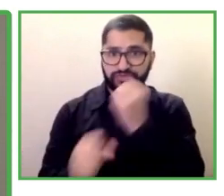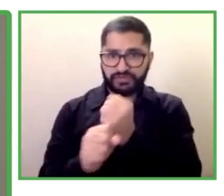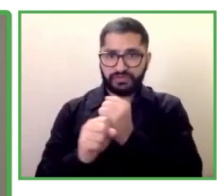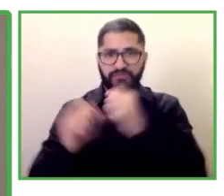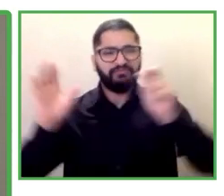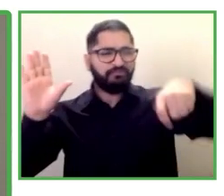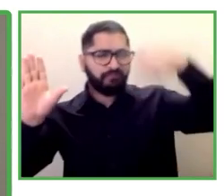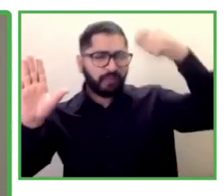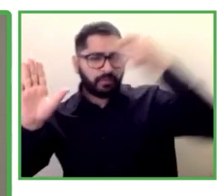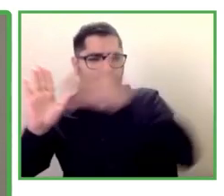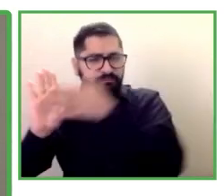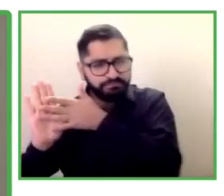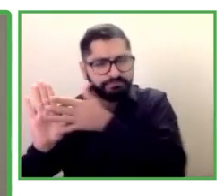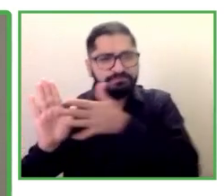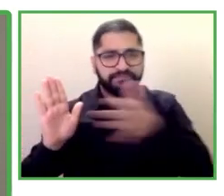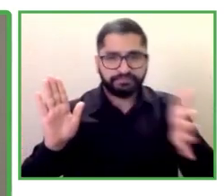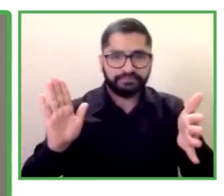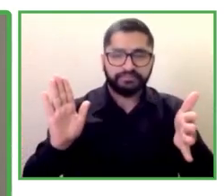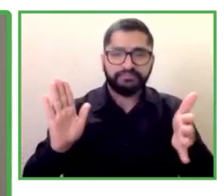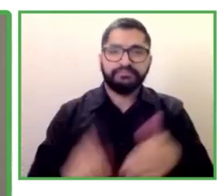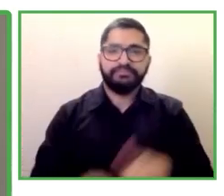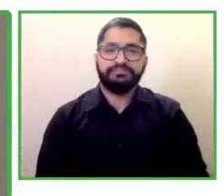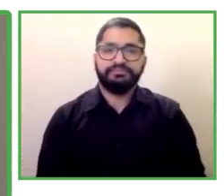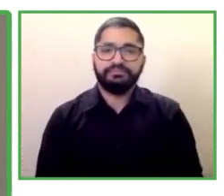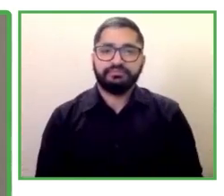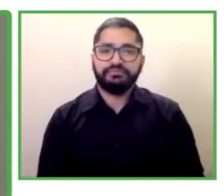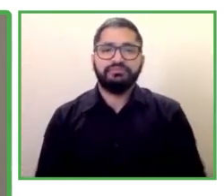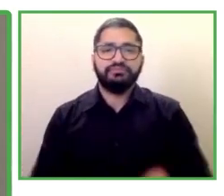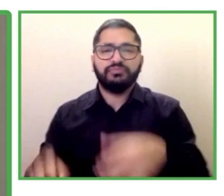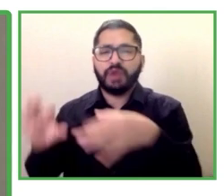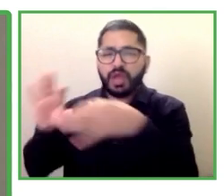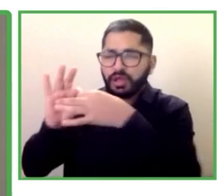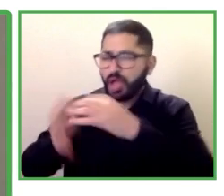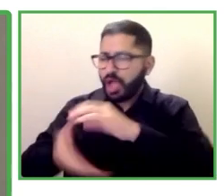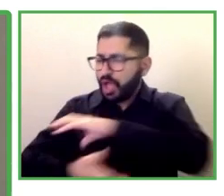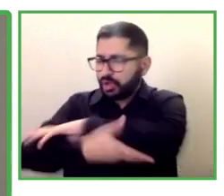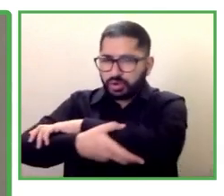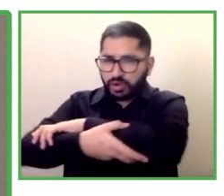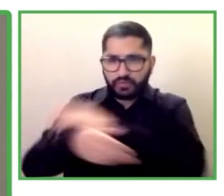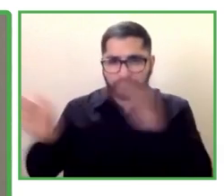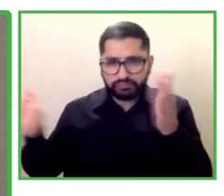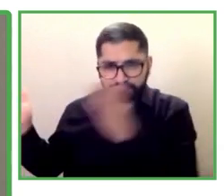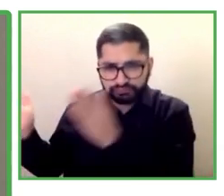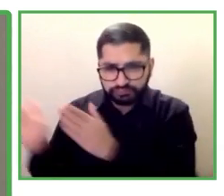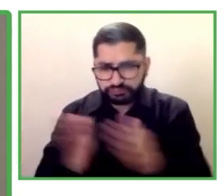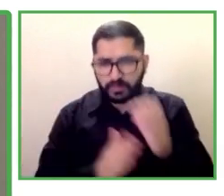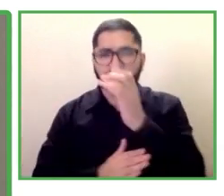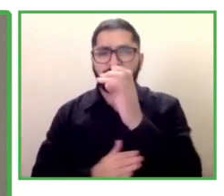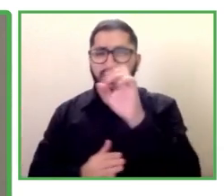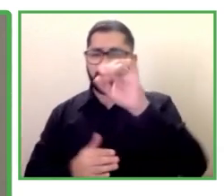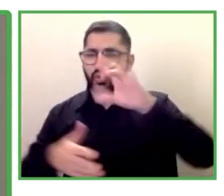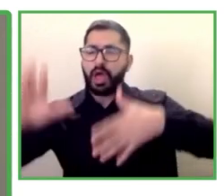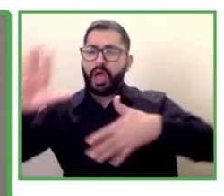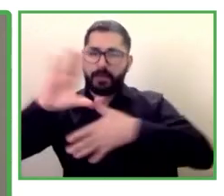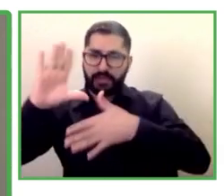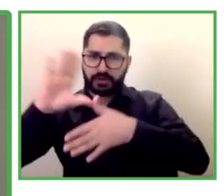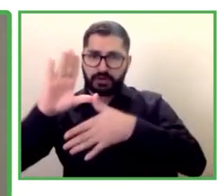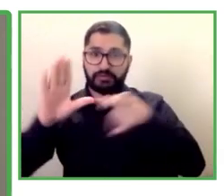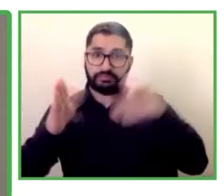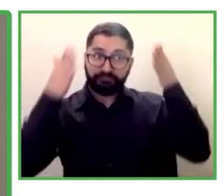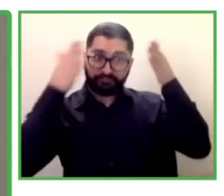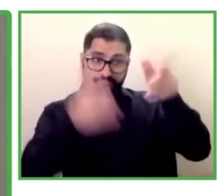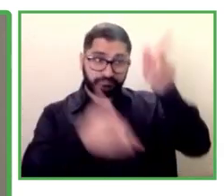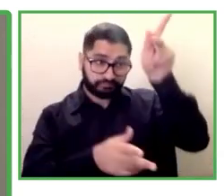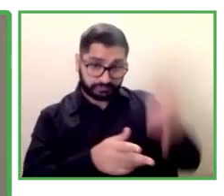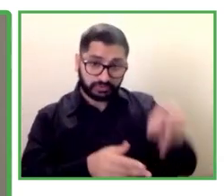Seguridad Social yo creo que es una profesional tanto del empleo de personas con discapacidad de política pública y me gustaría